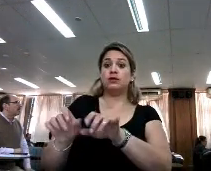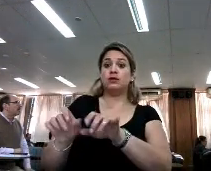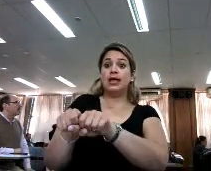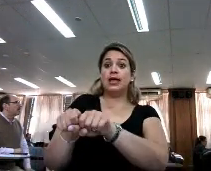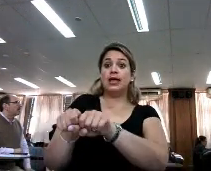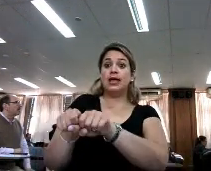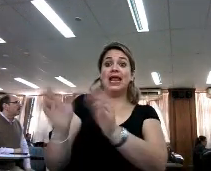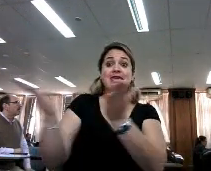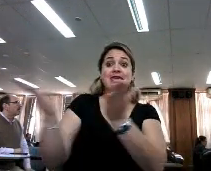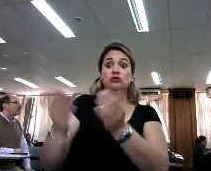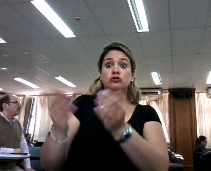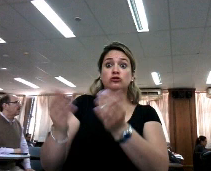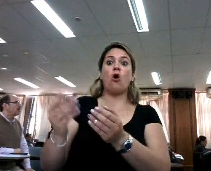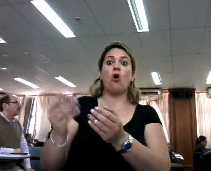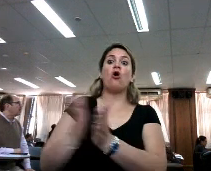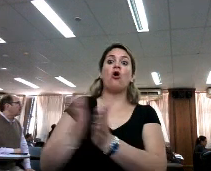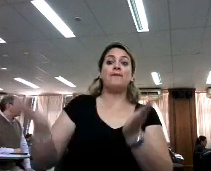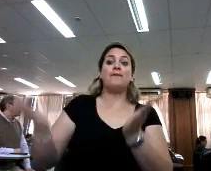información que hay.